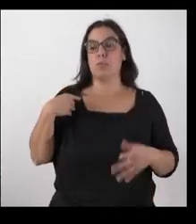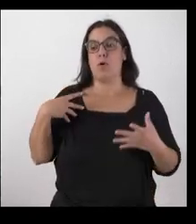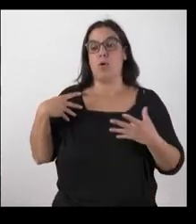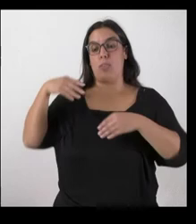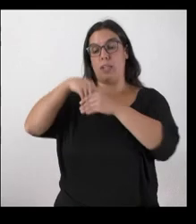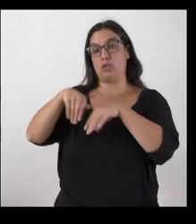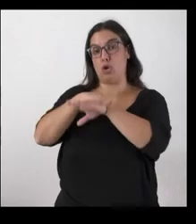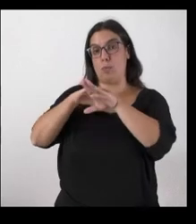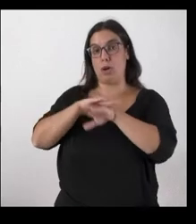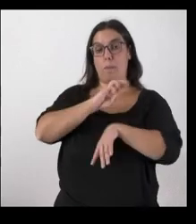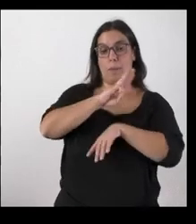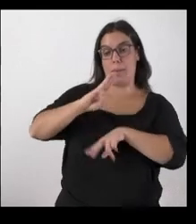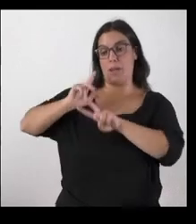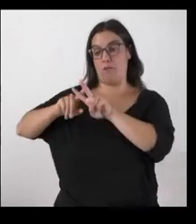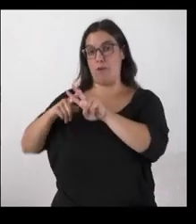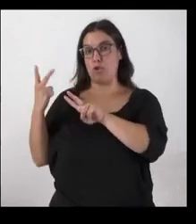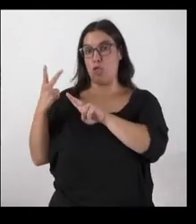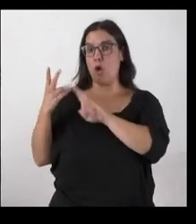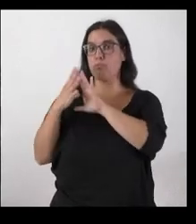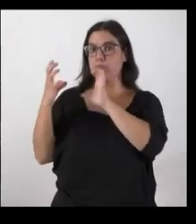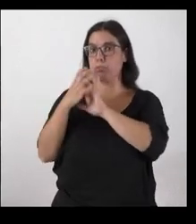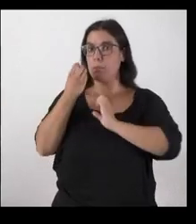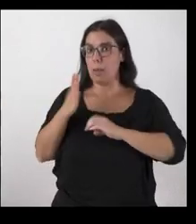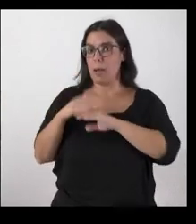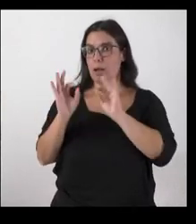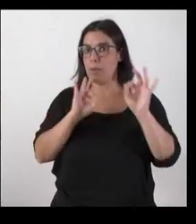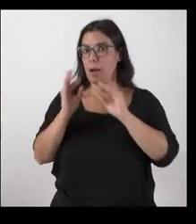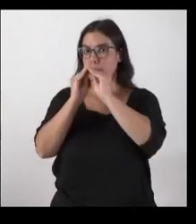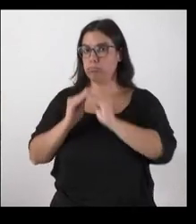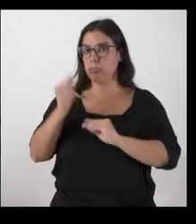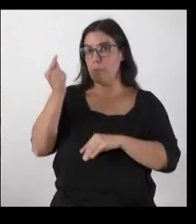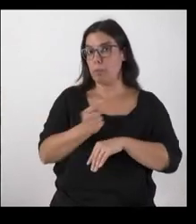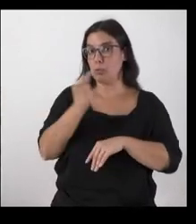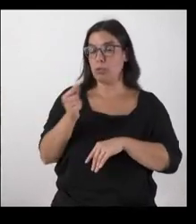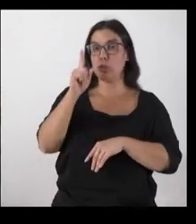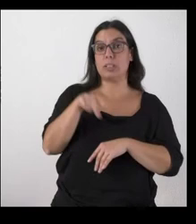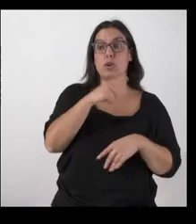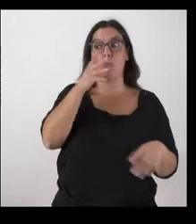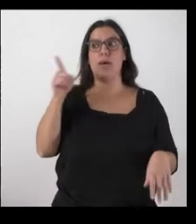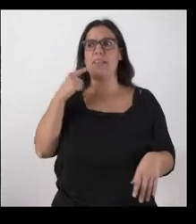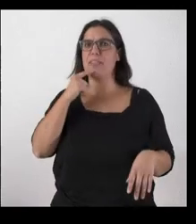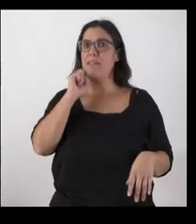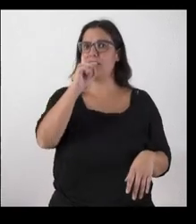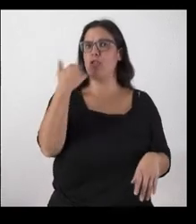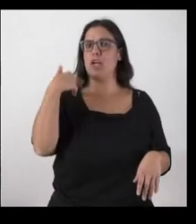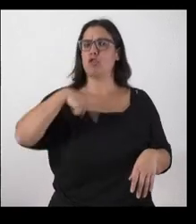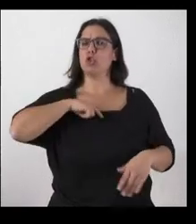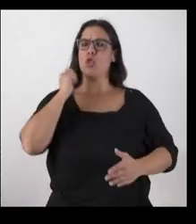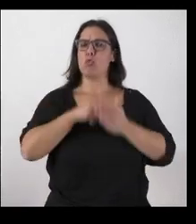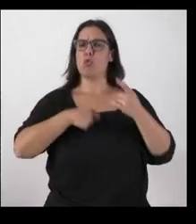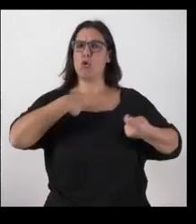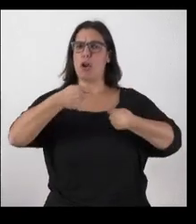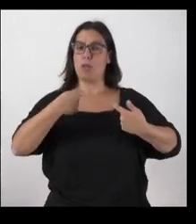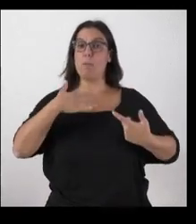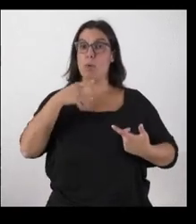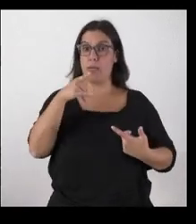de gobierno quienes en su momento aseguraron que iban a ser especialmente duros en esas negociaciones si cree que se puede producir precisamente por